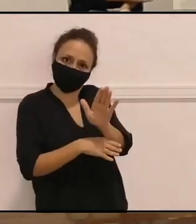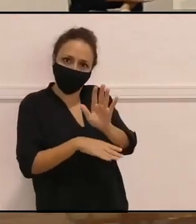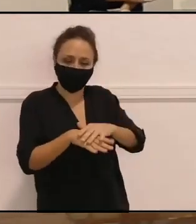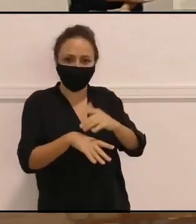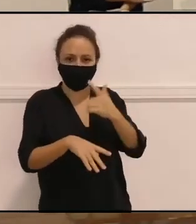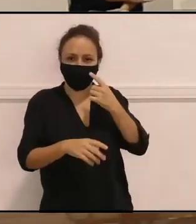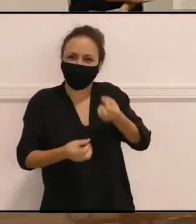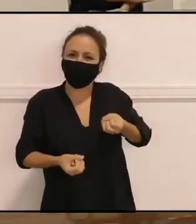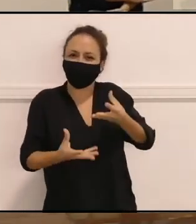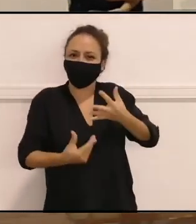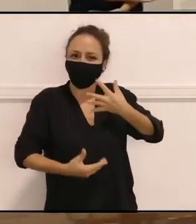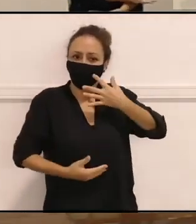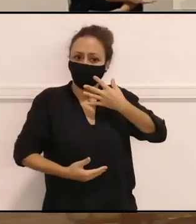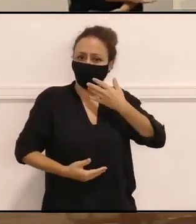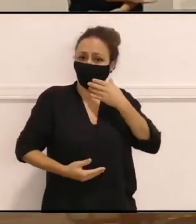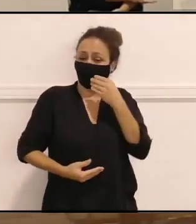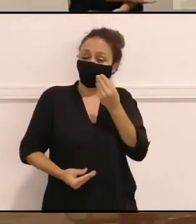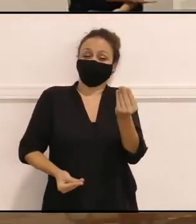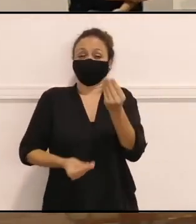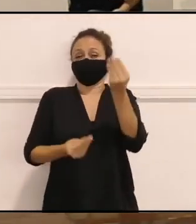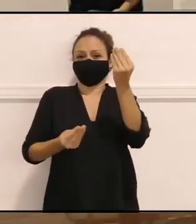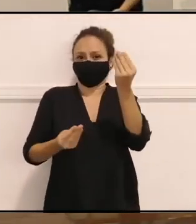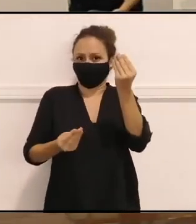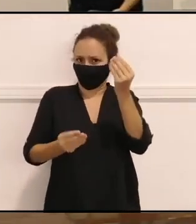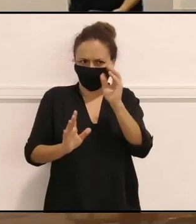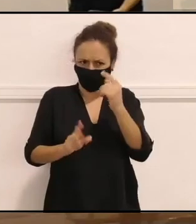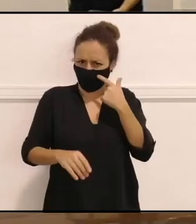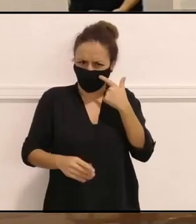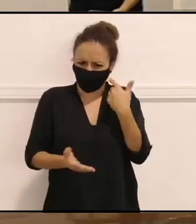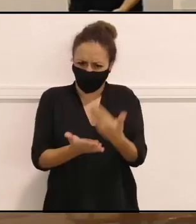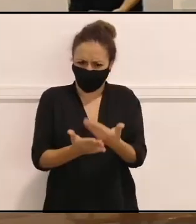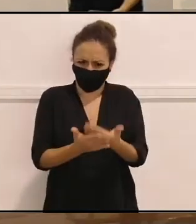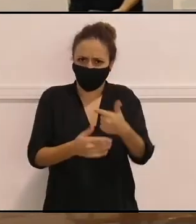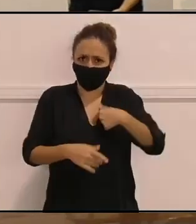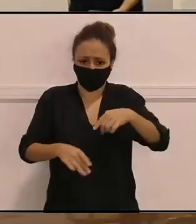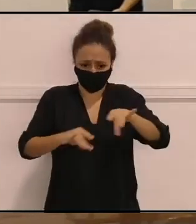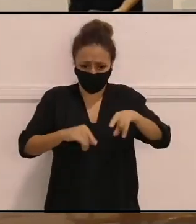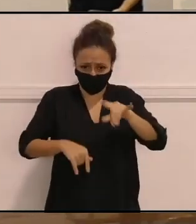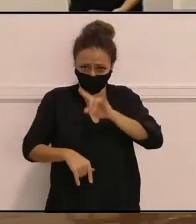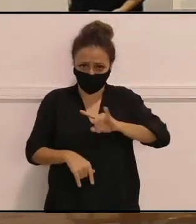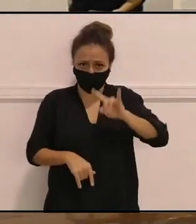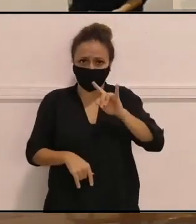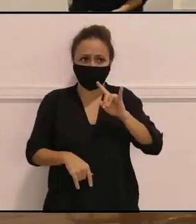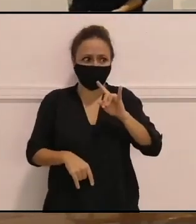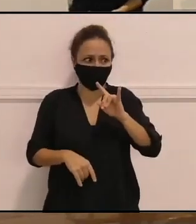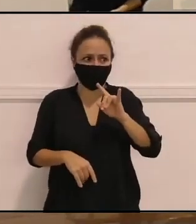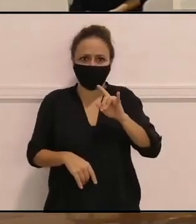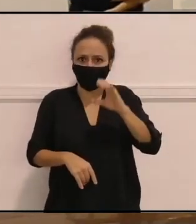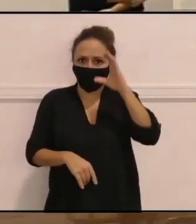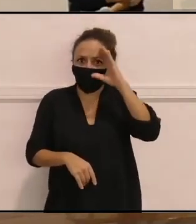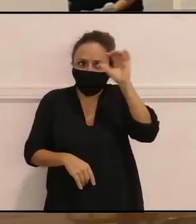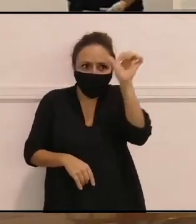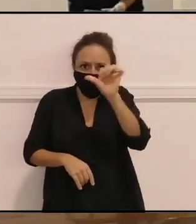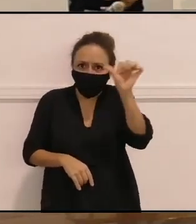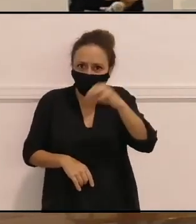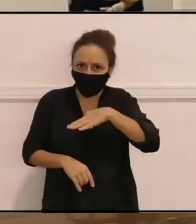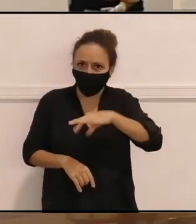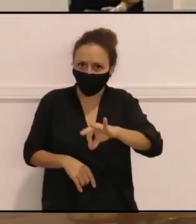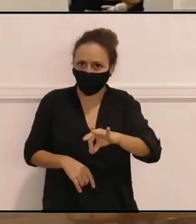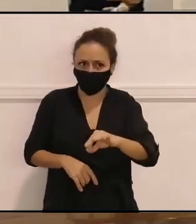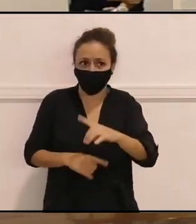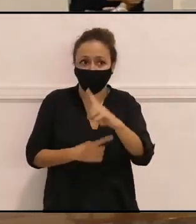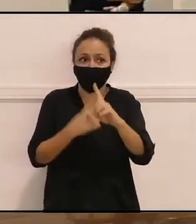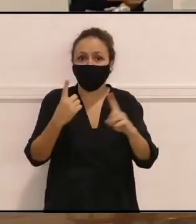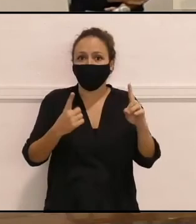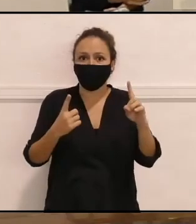Y creo que esto es una prueba de que no es necesario, ¿no? De que en nuestro propio territorio tenemos... Hay que escuchar, ¿no? A veces no están los